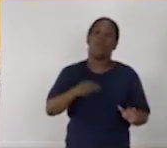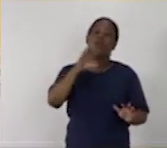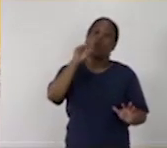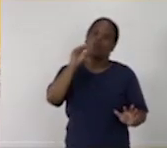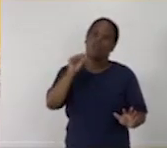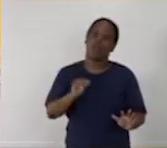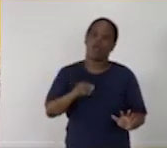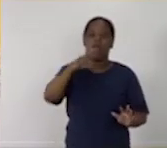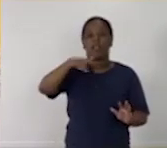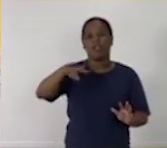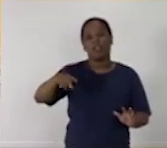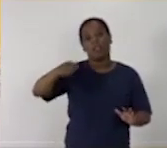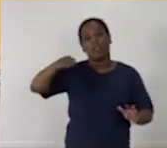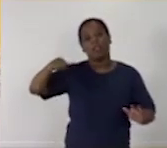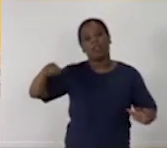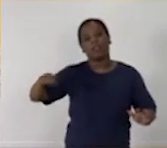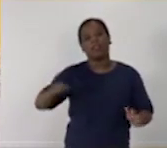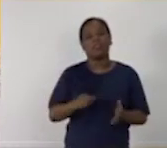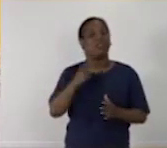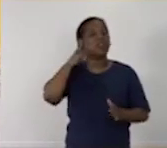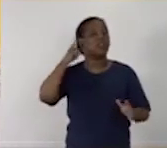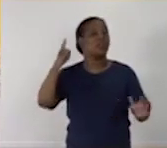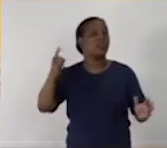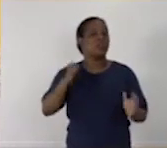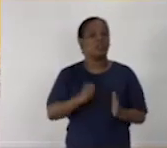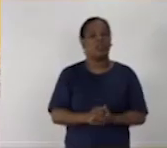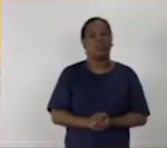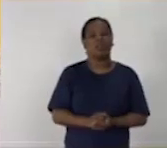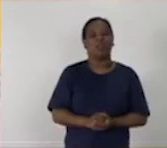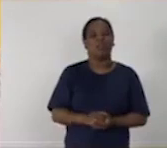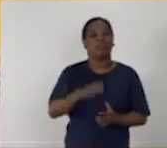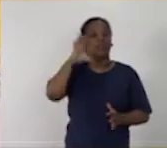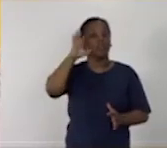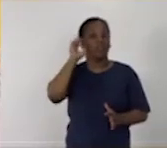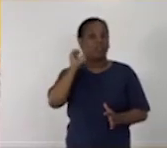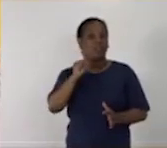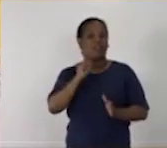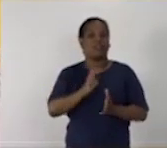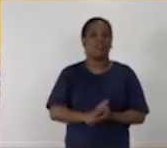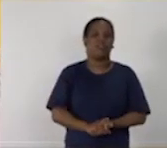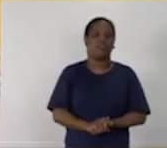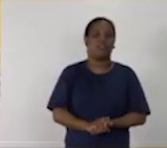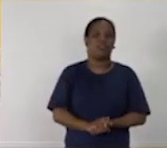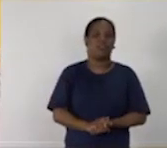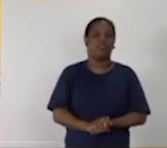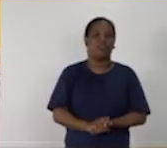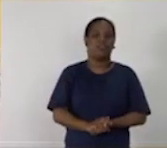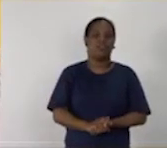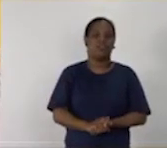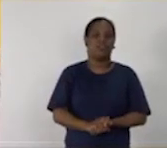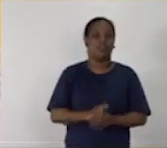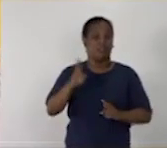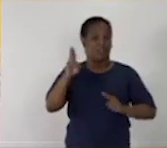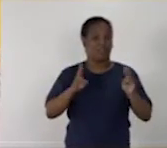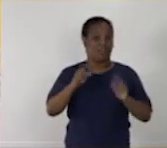hablar, leer, escribir, escuchar, comprender.